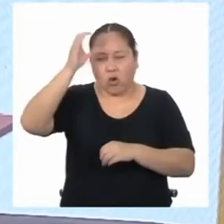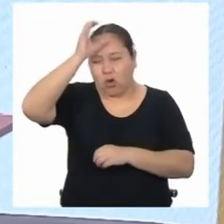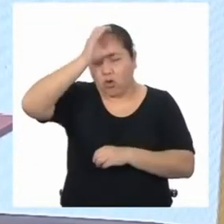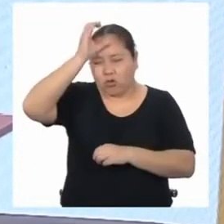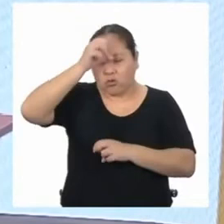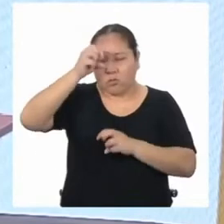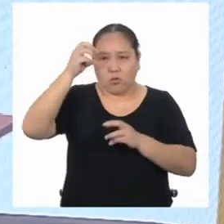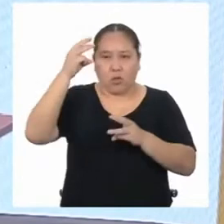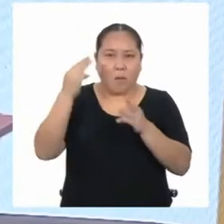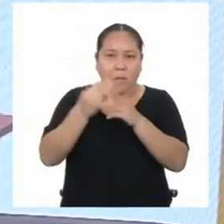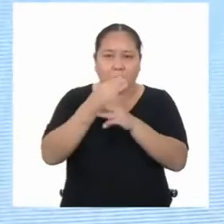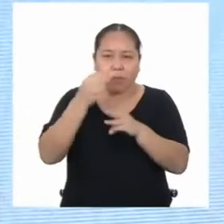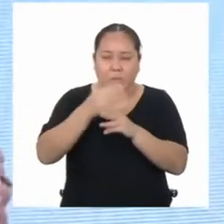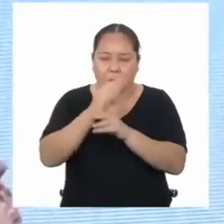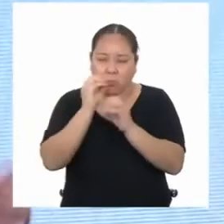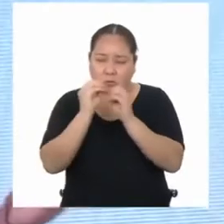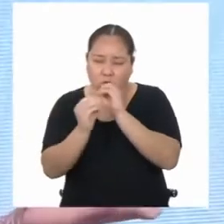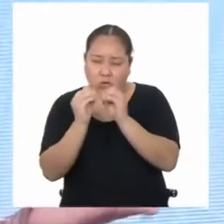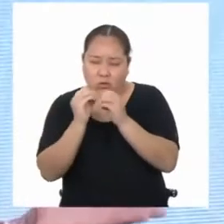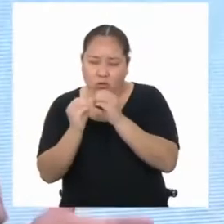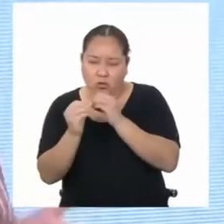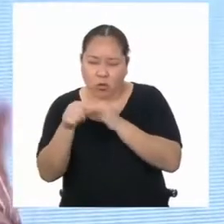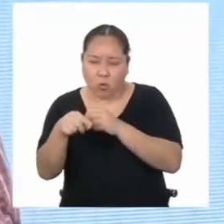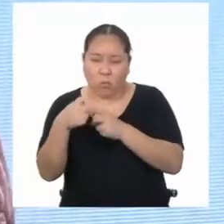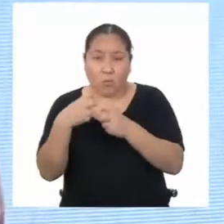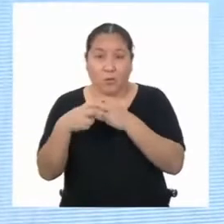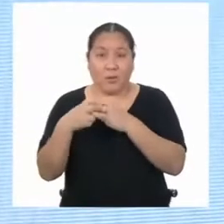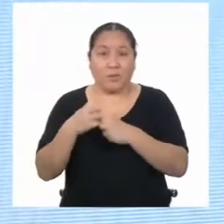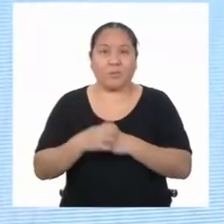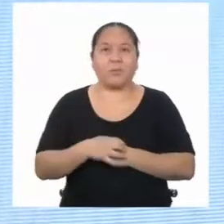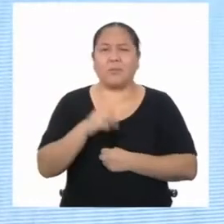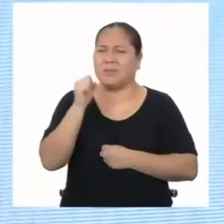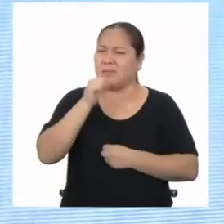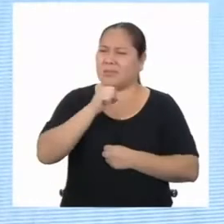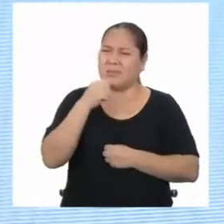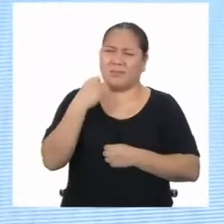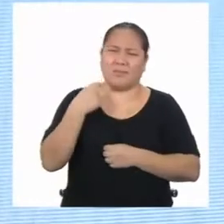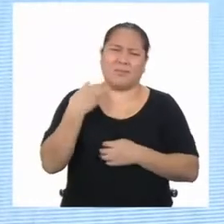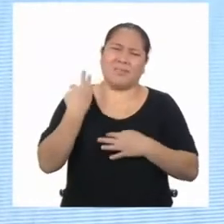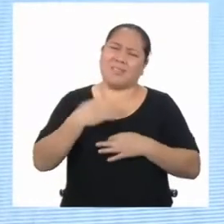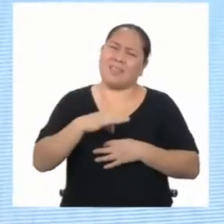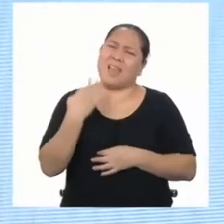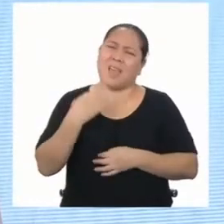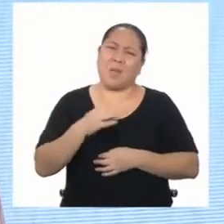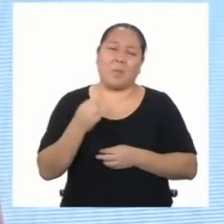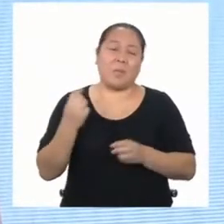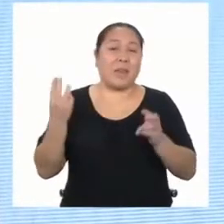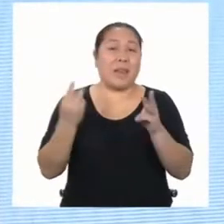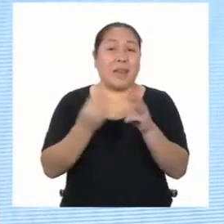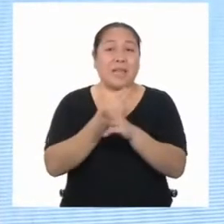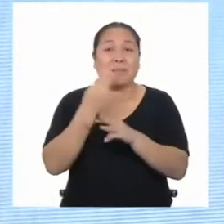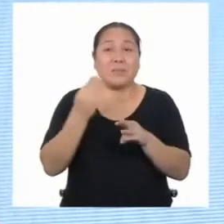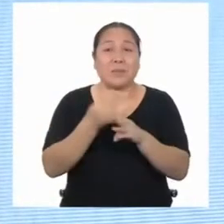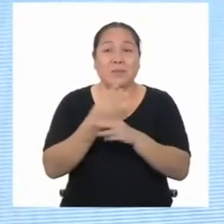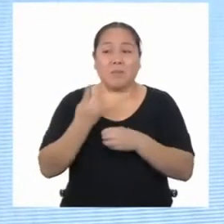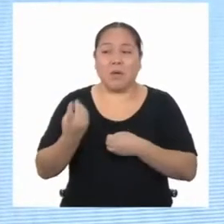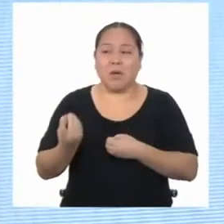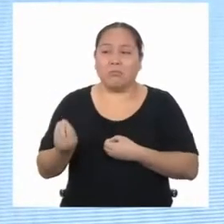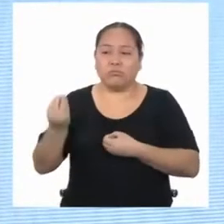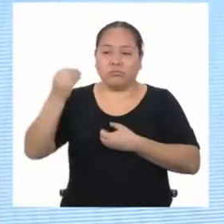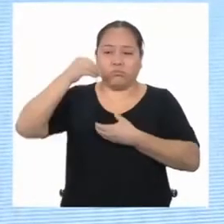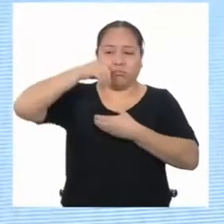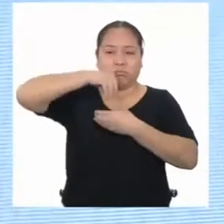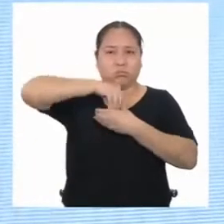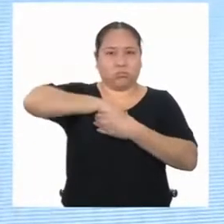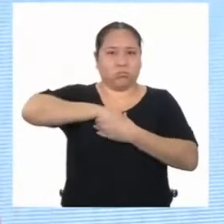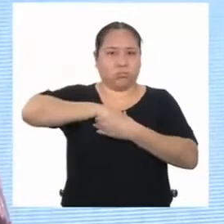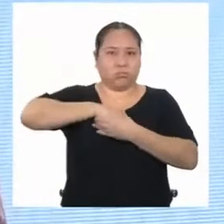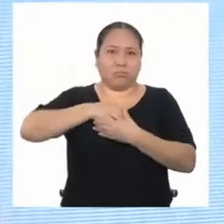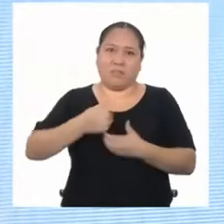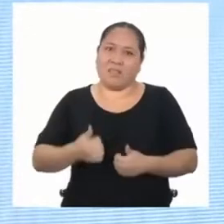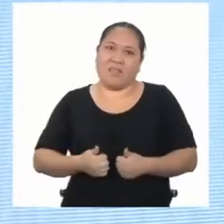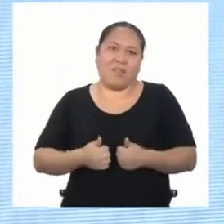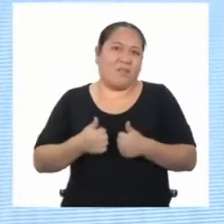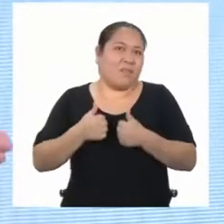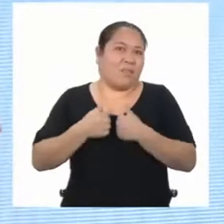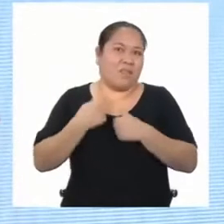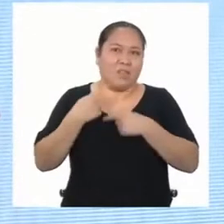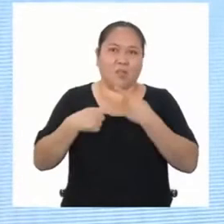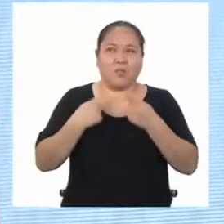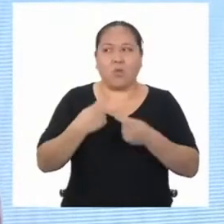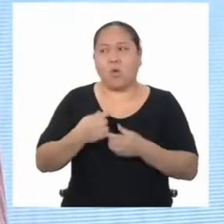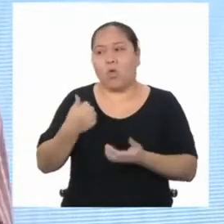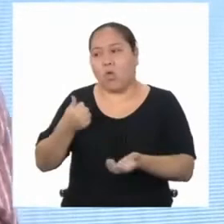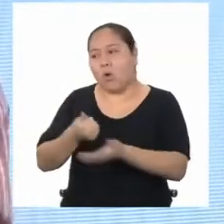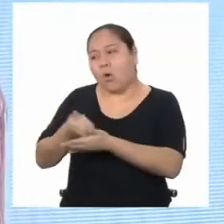para resolver una situación? ¡Claro! Todo el tiempo. Las matemáticas forman parte de nuestra vida. Cuando